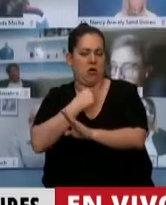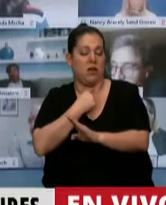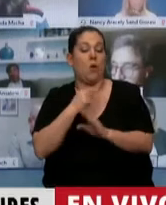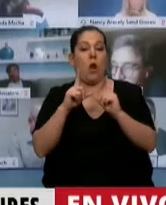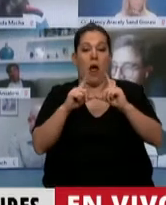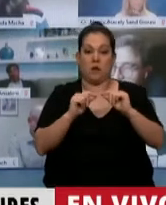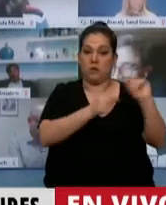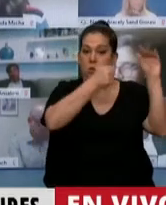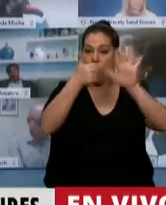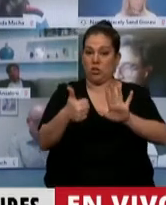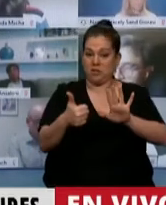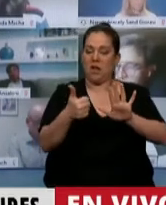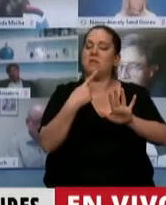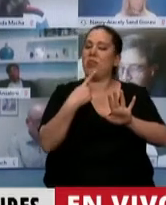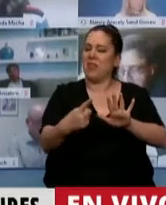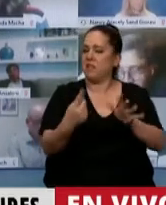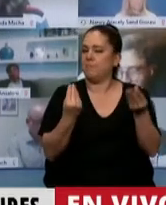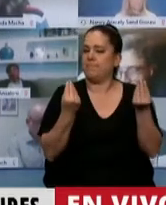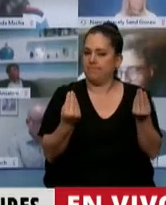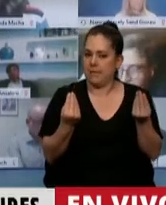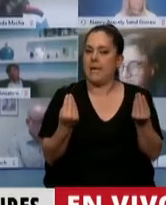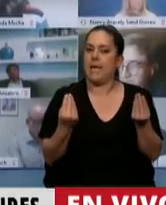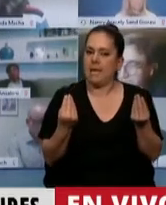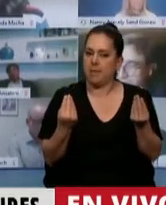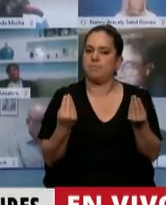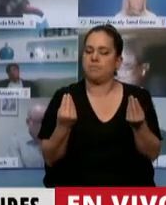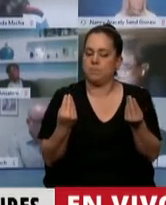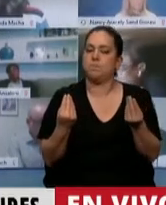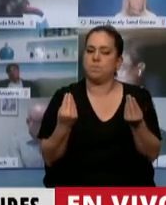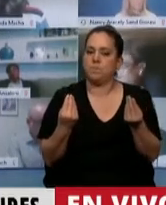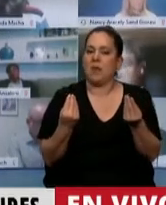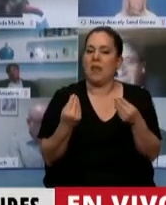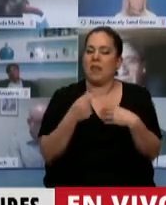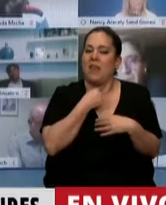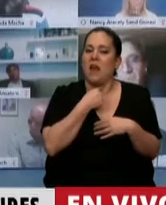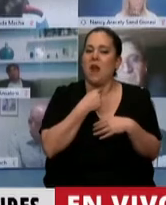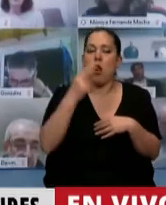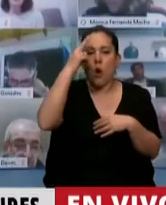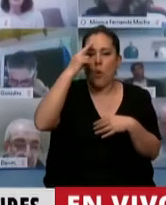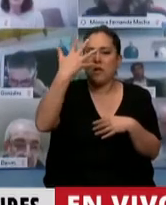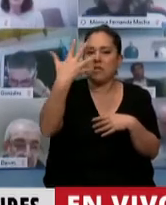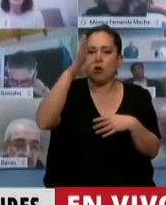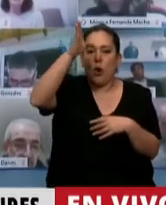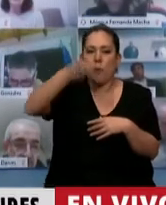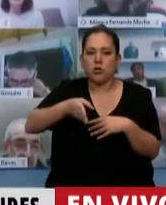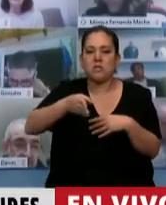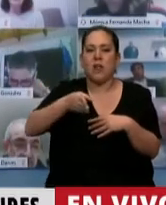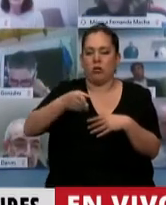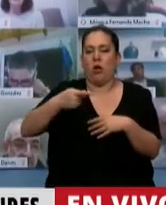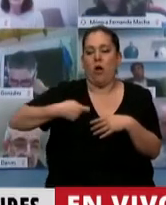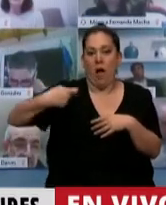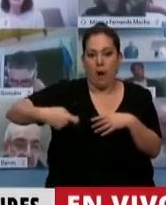justamente, se está planteando una disminución del 95% de los aportes